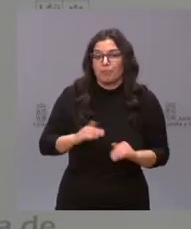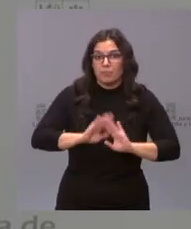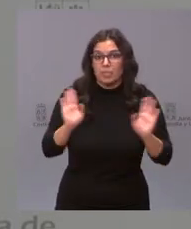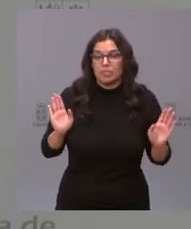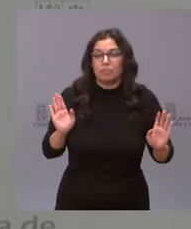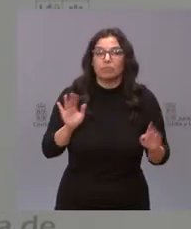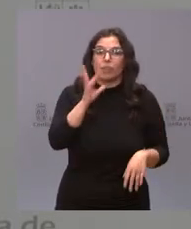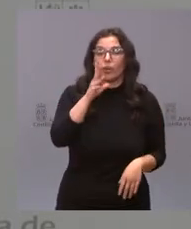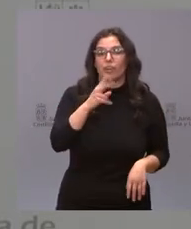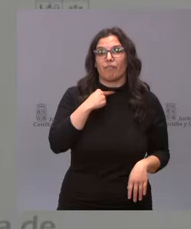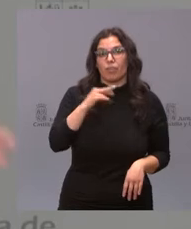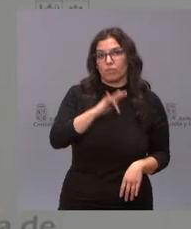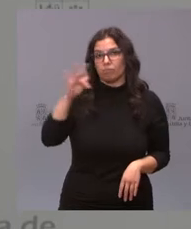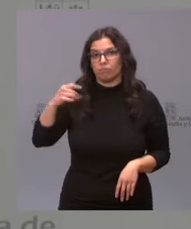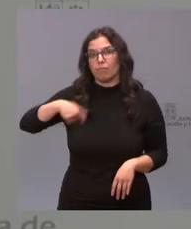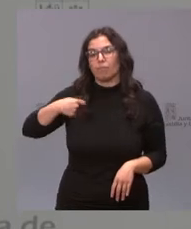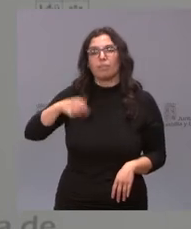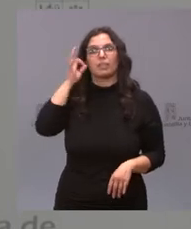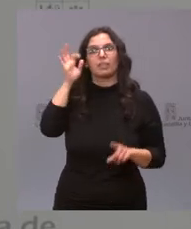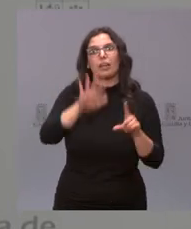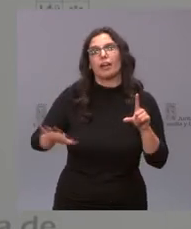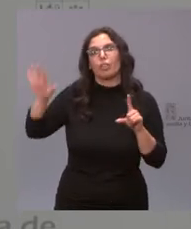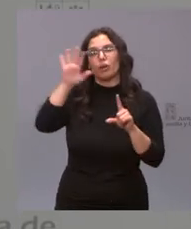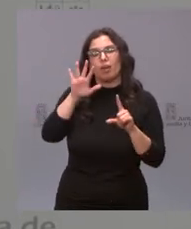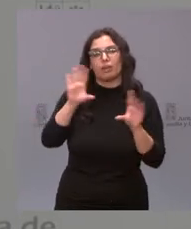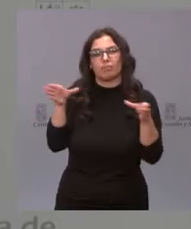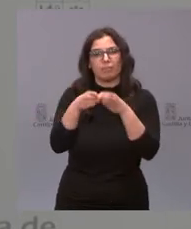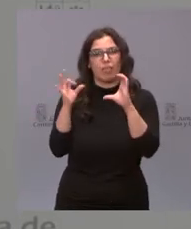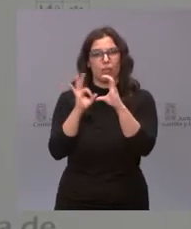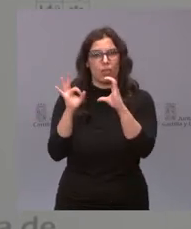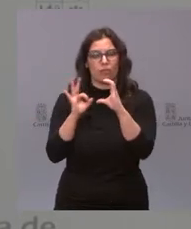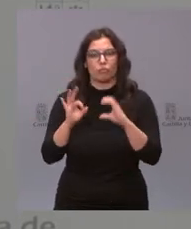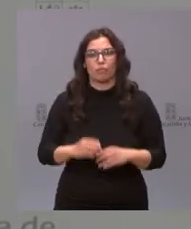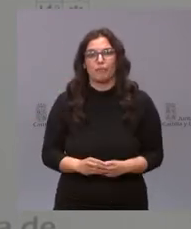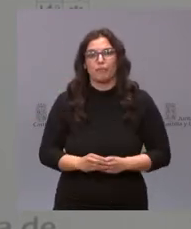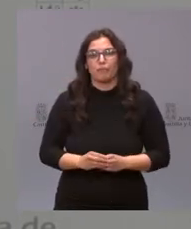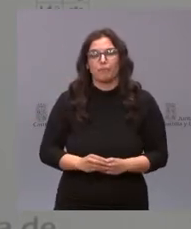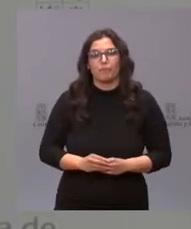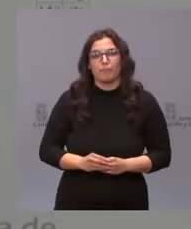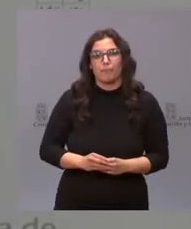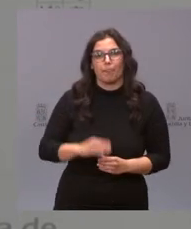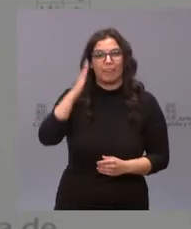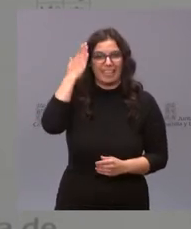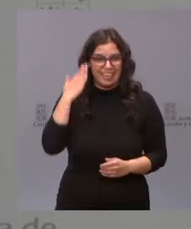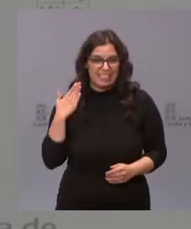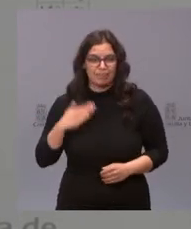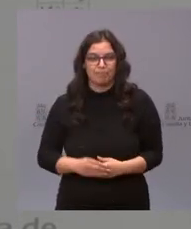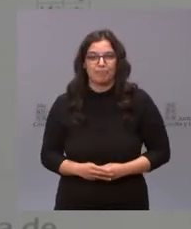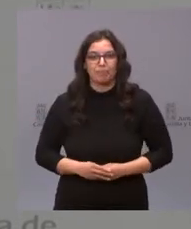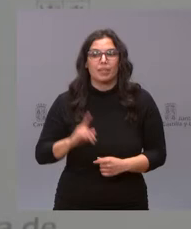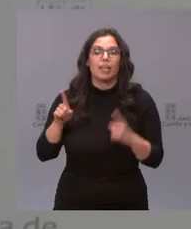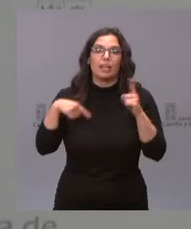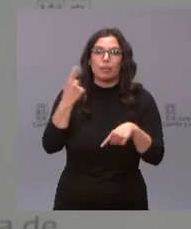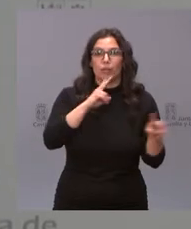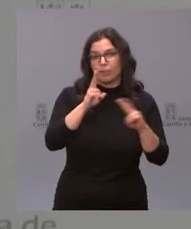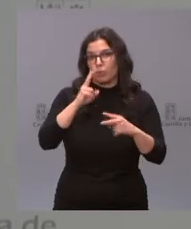más. Le cedo la palabra a la presidenta nacional de Ciudadanos, a Inés, y luego atenderemos gustosos a las